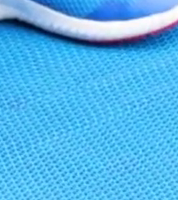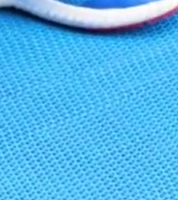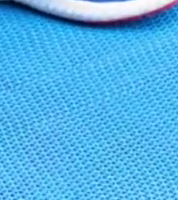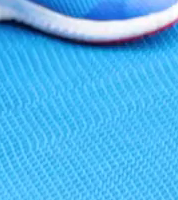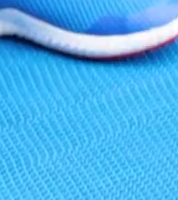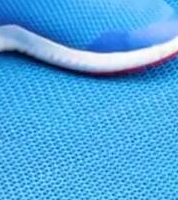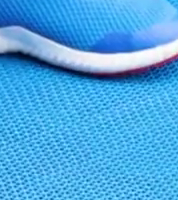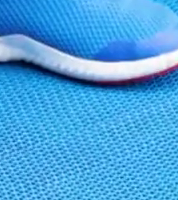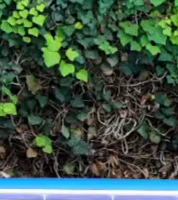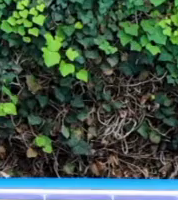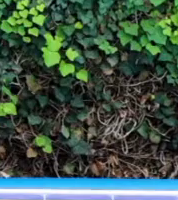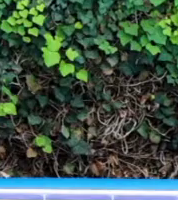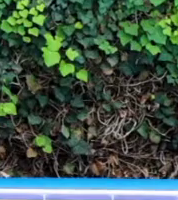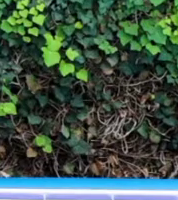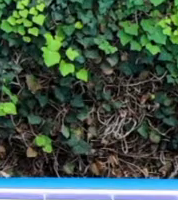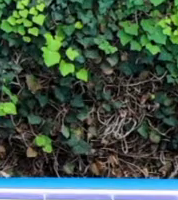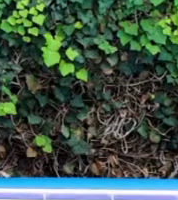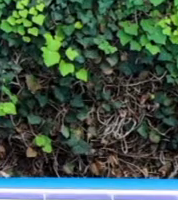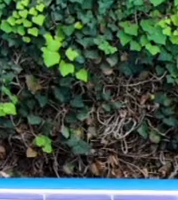respiramos,